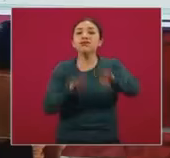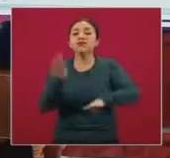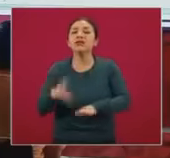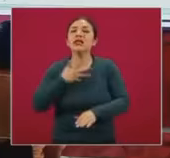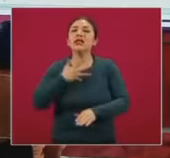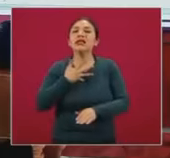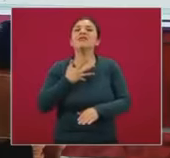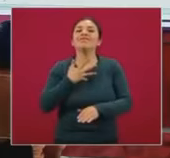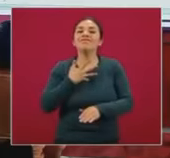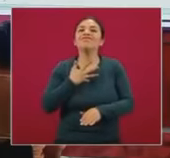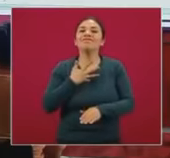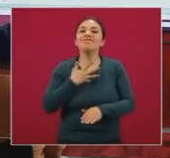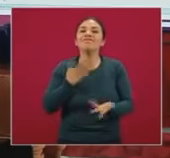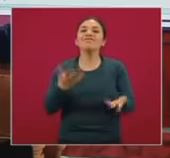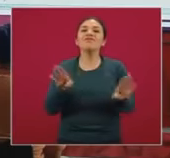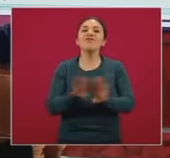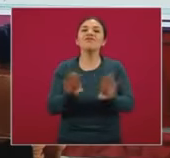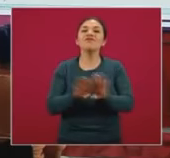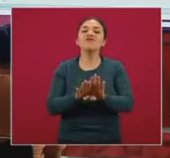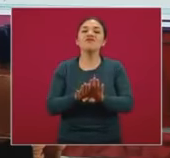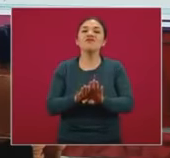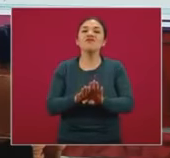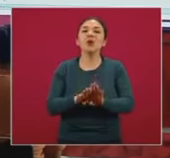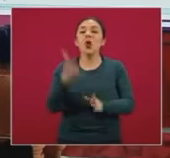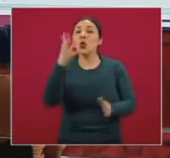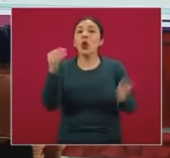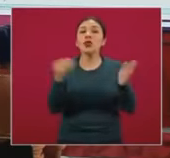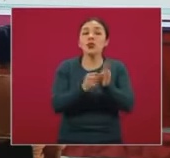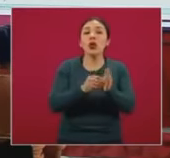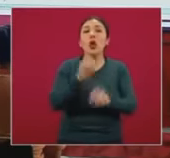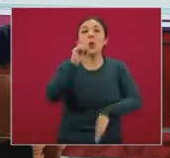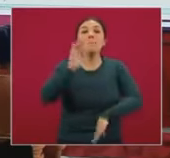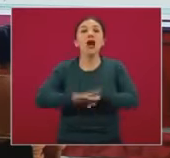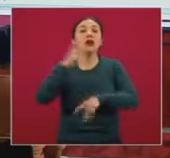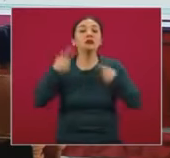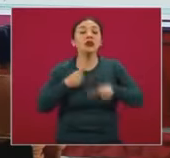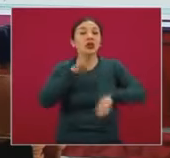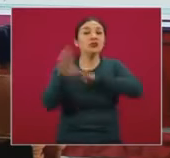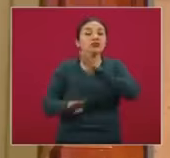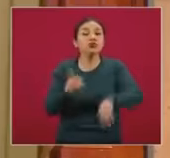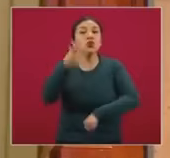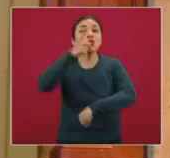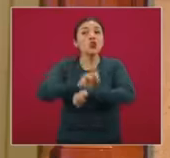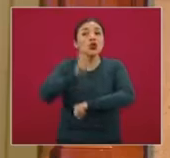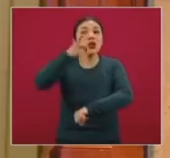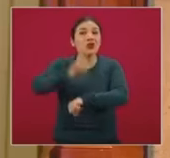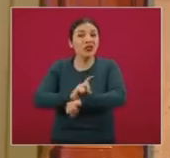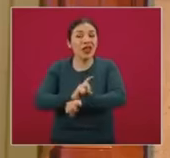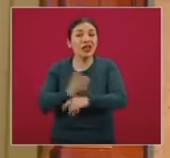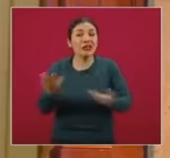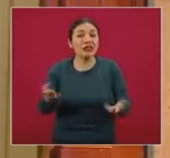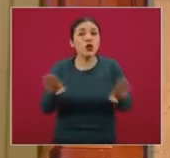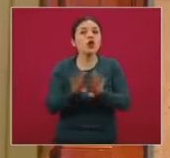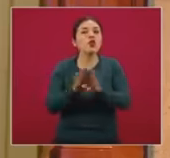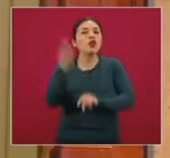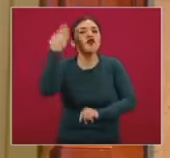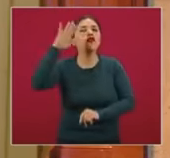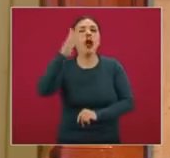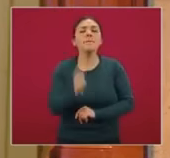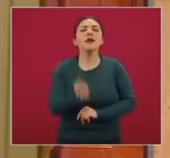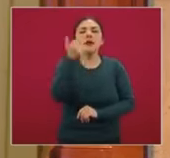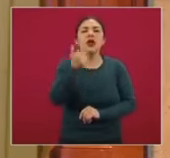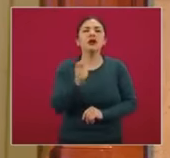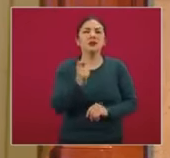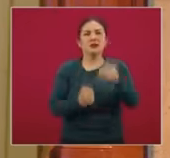presentación de prácticamente cuatro mil o más defunciones diarias, como en su momento la tuvieron durante